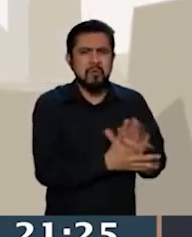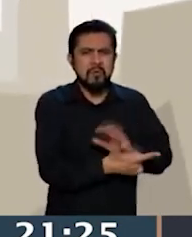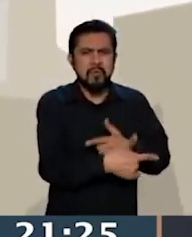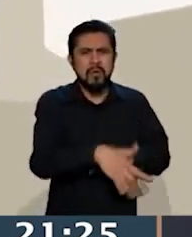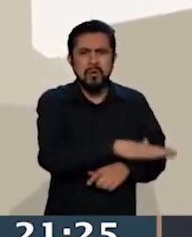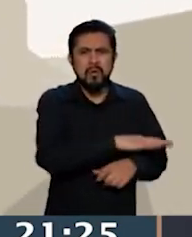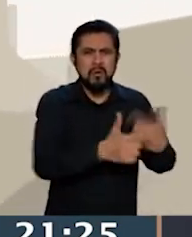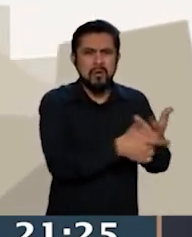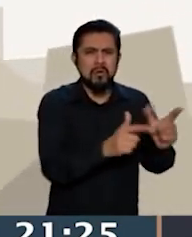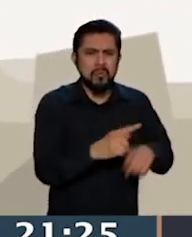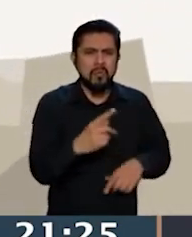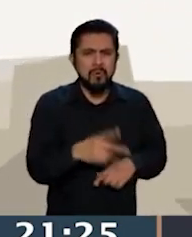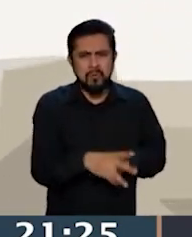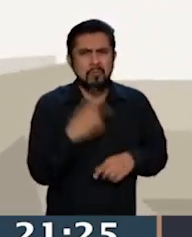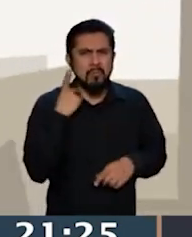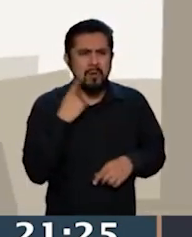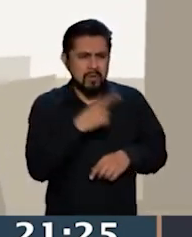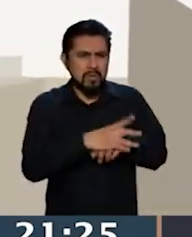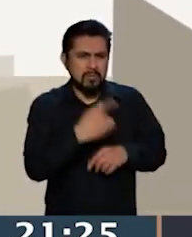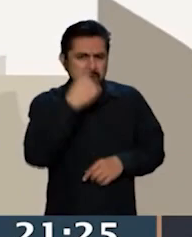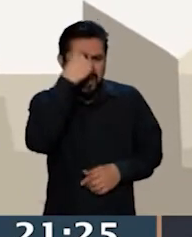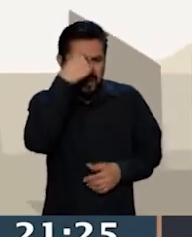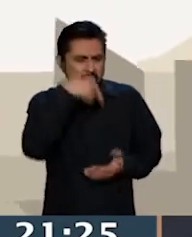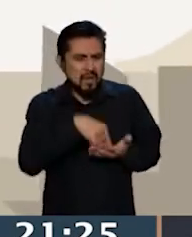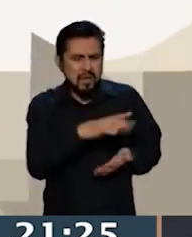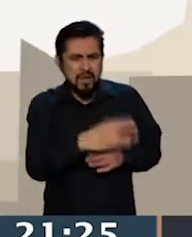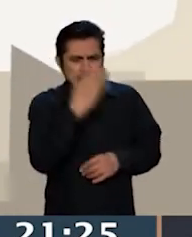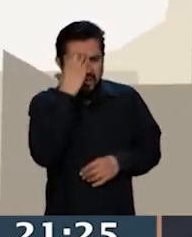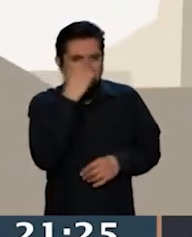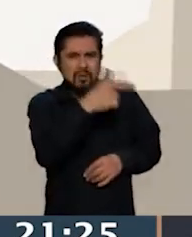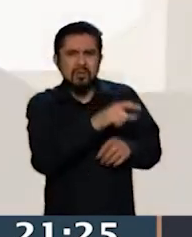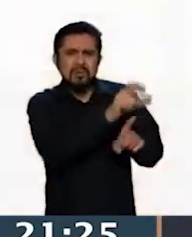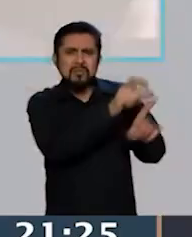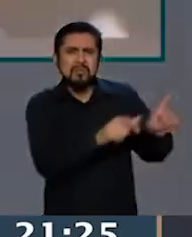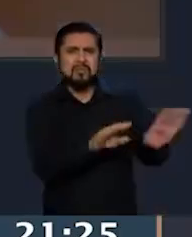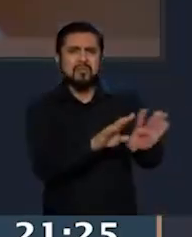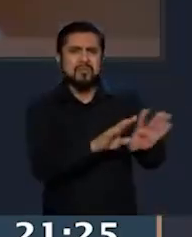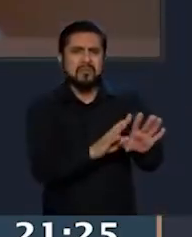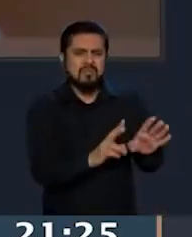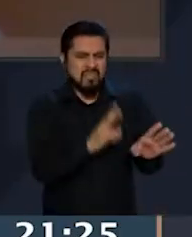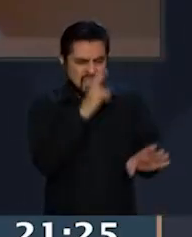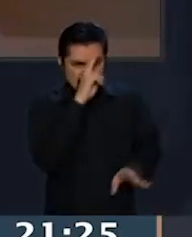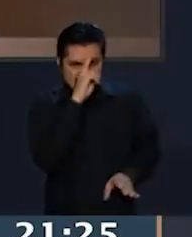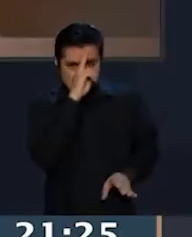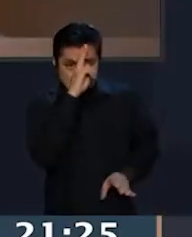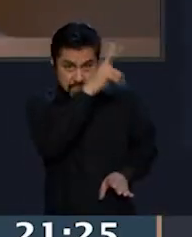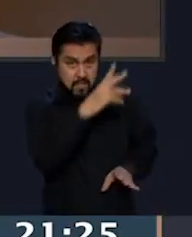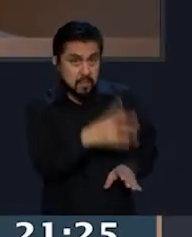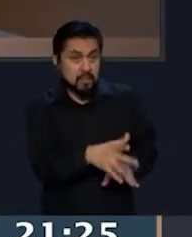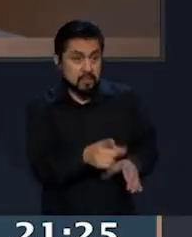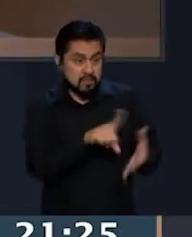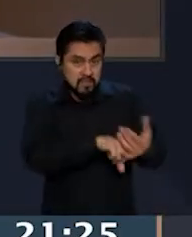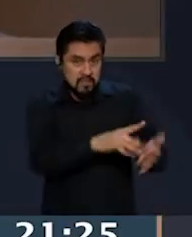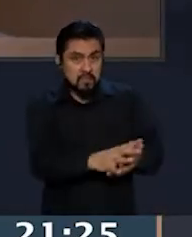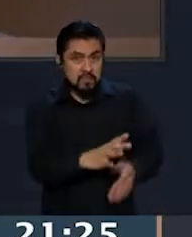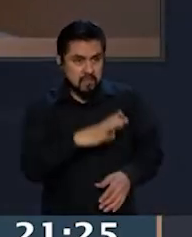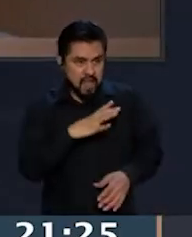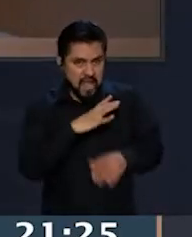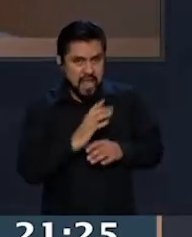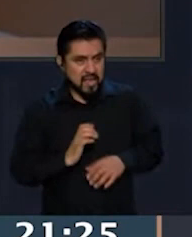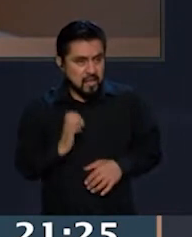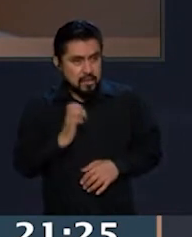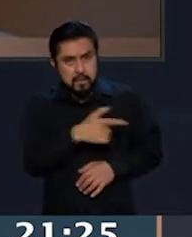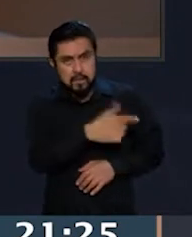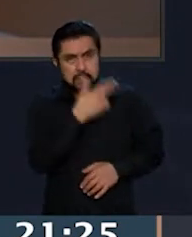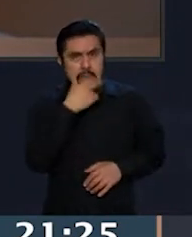claro que es un tipo violento y que seguramente querrá reaccionar, incluso desde que ha empezado la discusión esta tarde de la posible